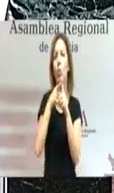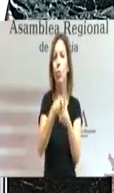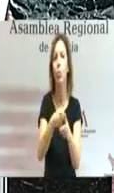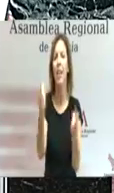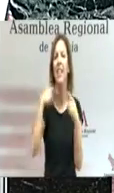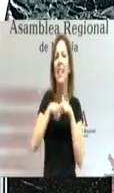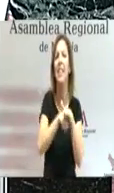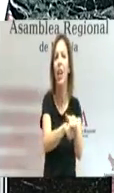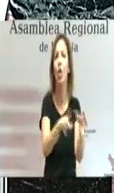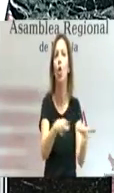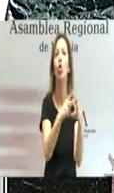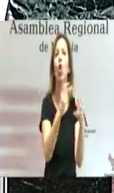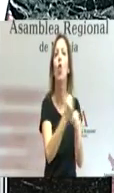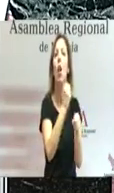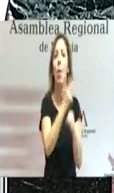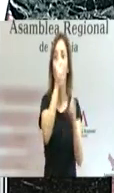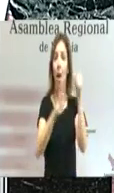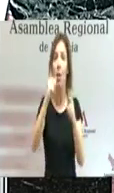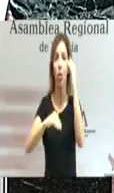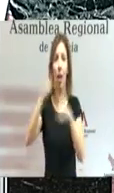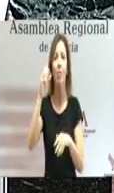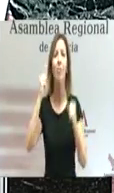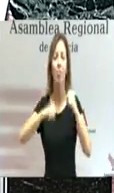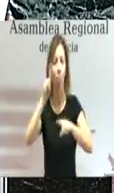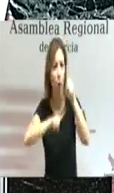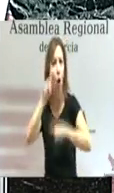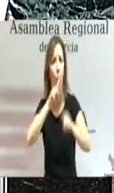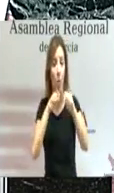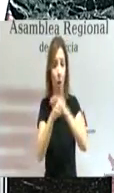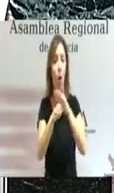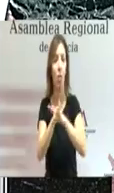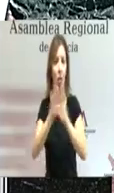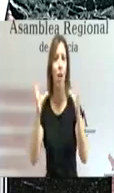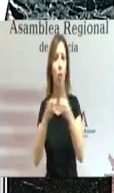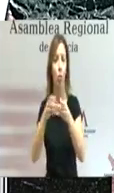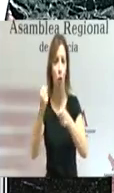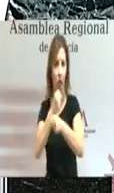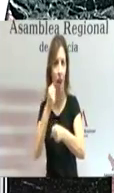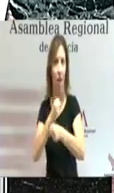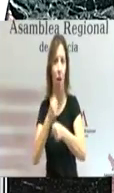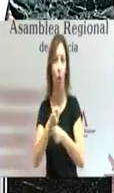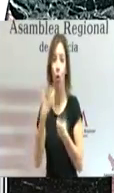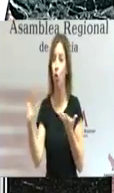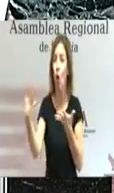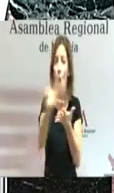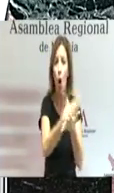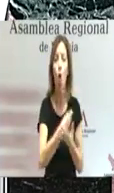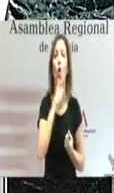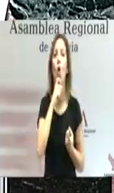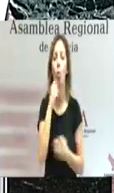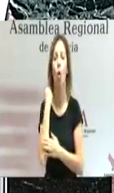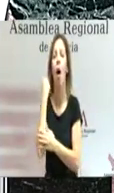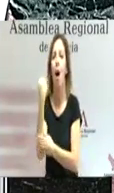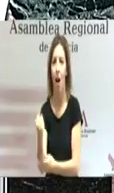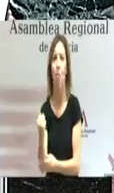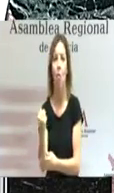inserción sociolaboral de las personas con mayores dificultades en el acceso al mercado laboral, y todo ello siempre apoyando